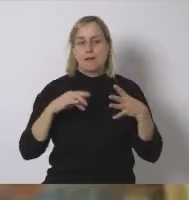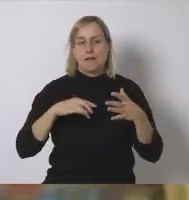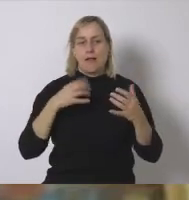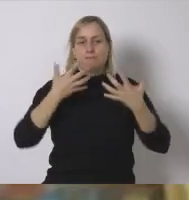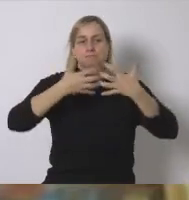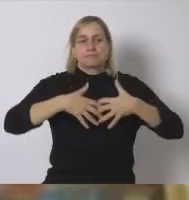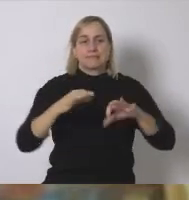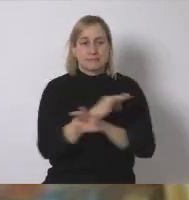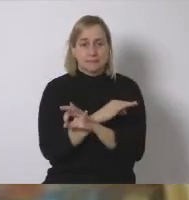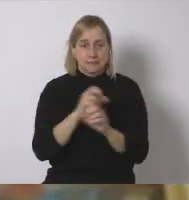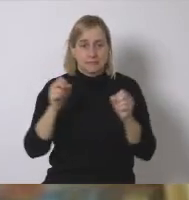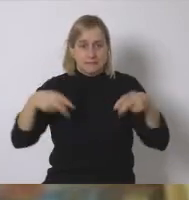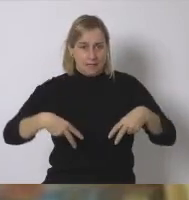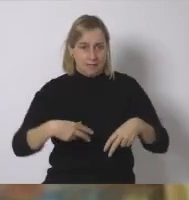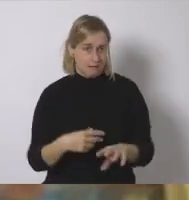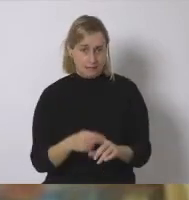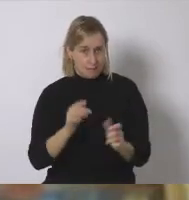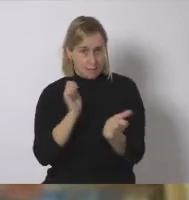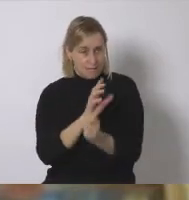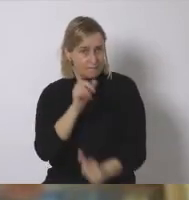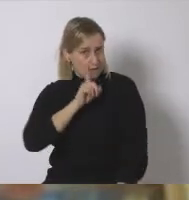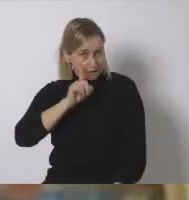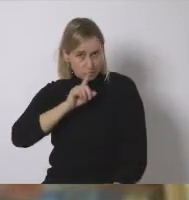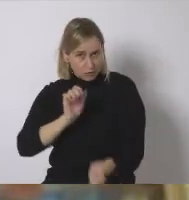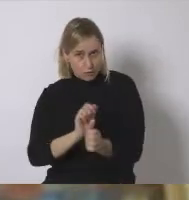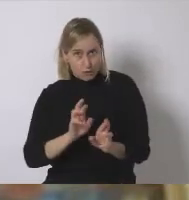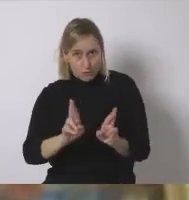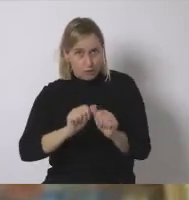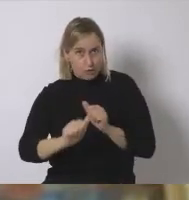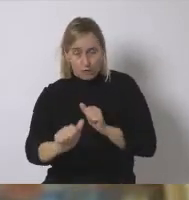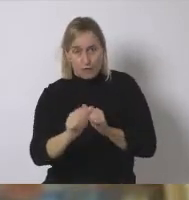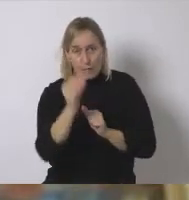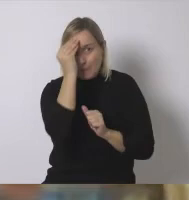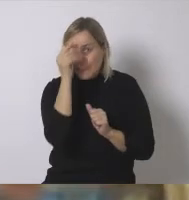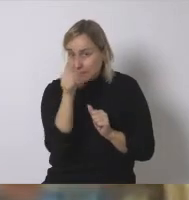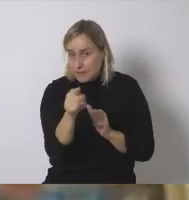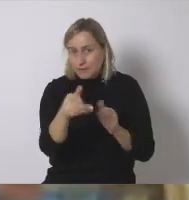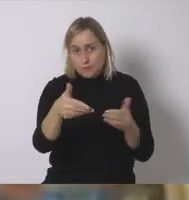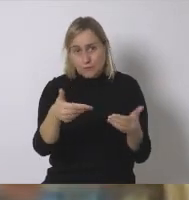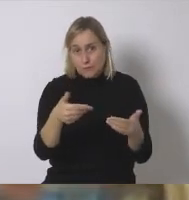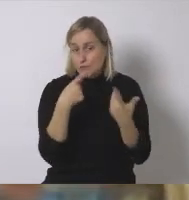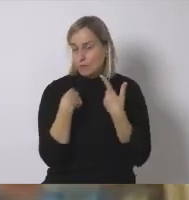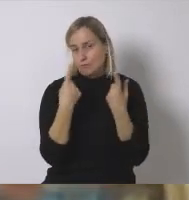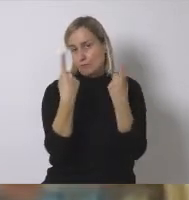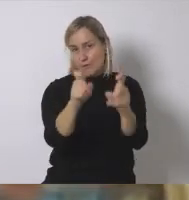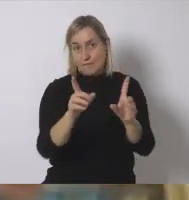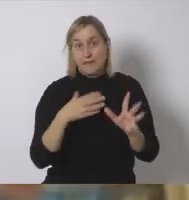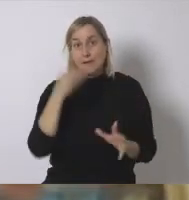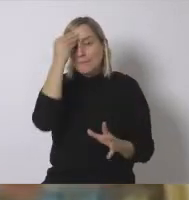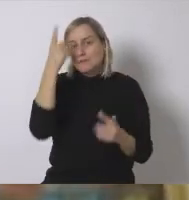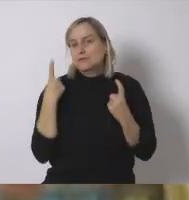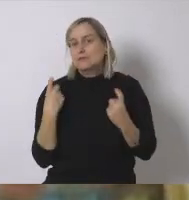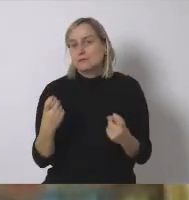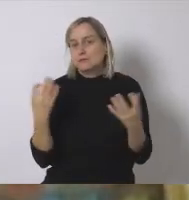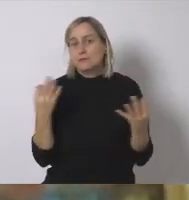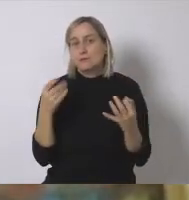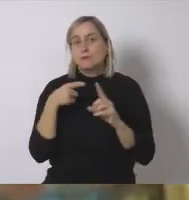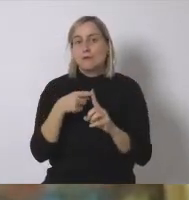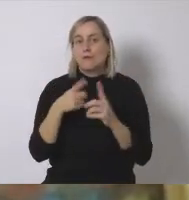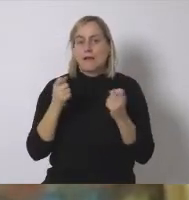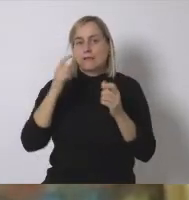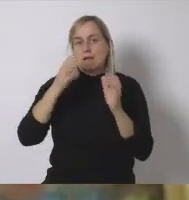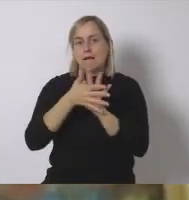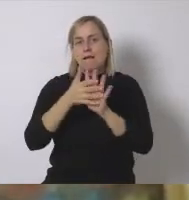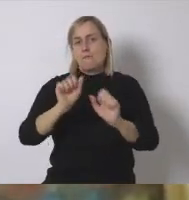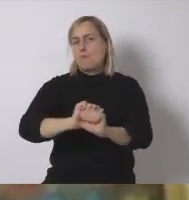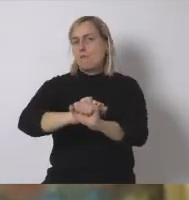creo que generar falsas expectativas no es lo que necesitamos creo que necesitamos ser claros